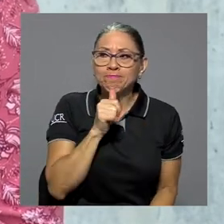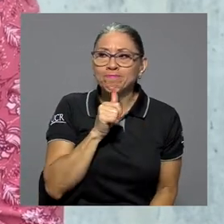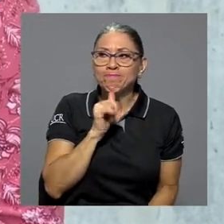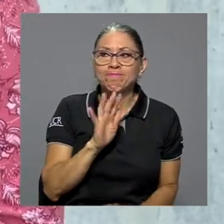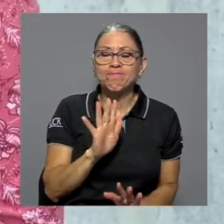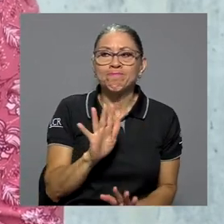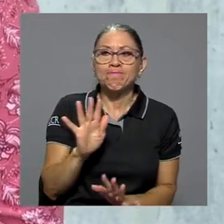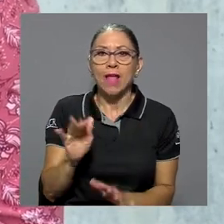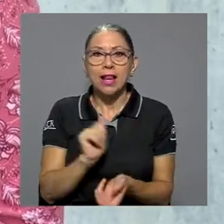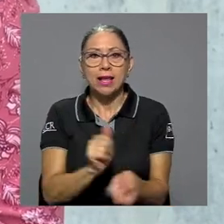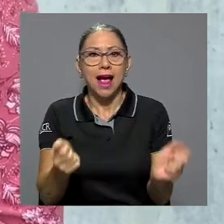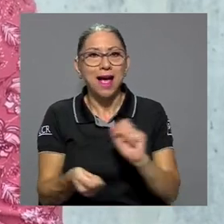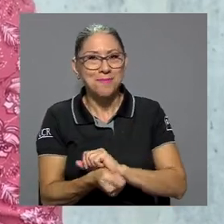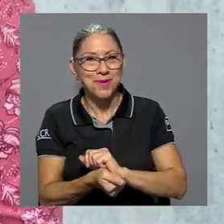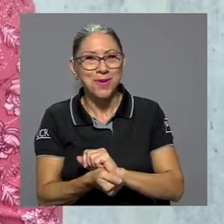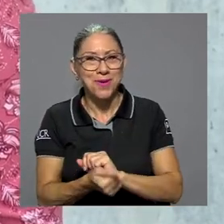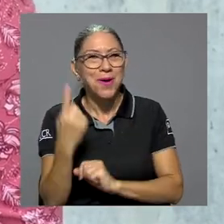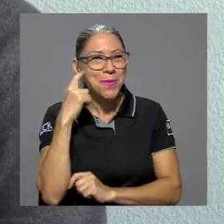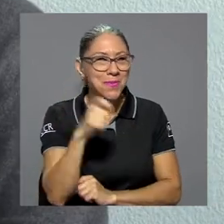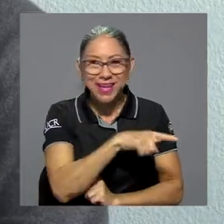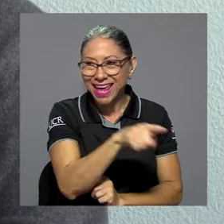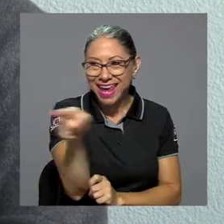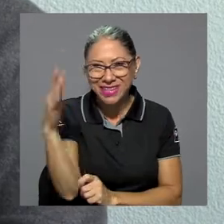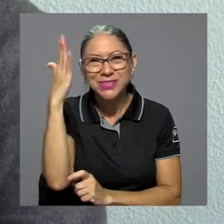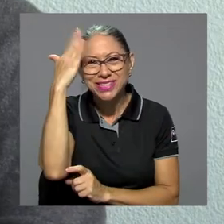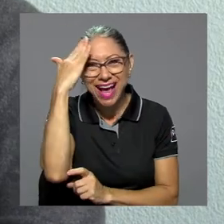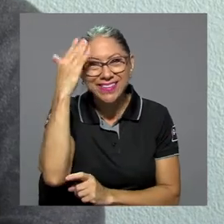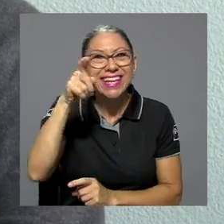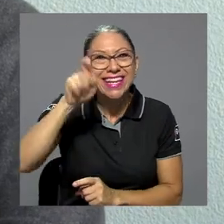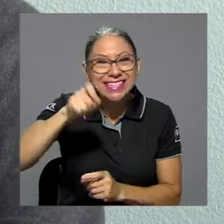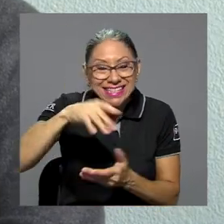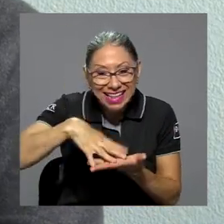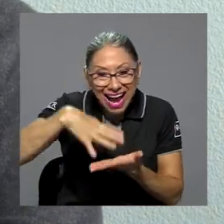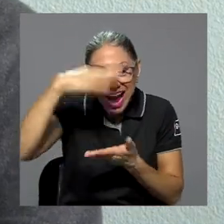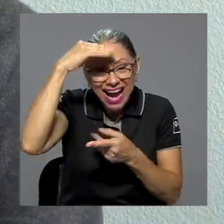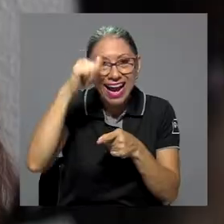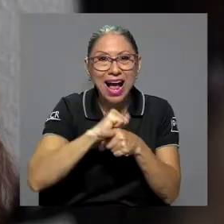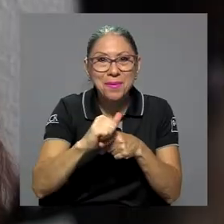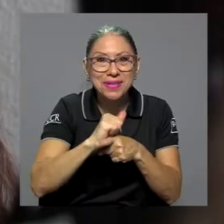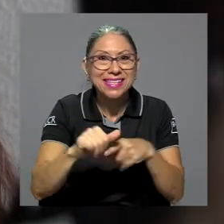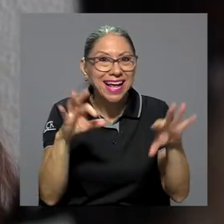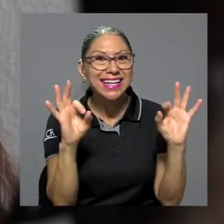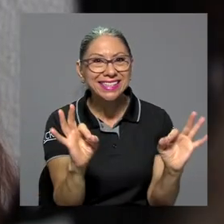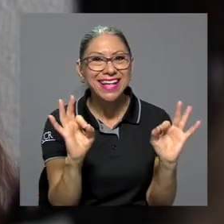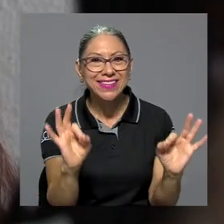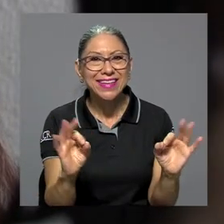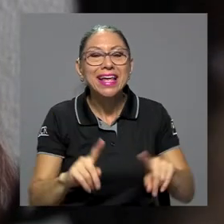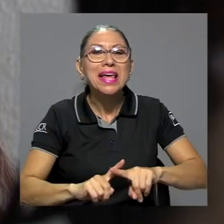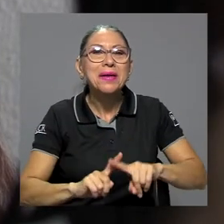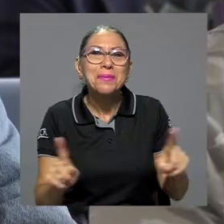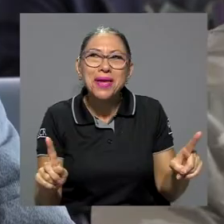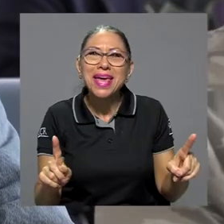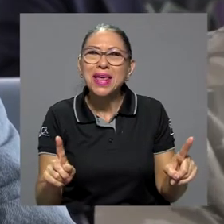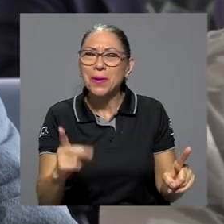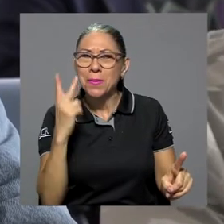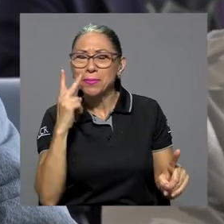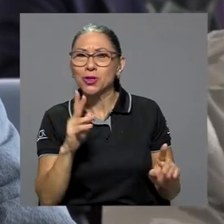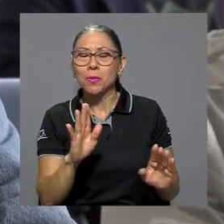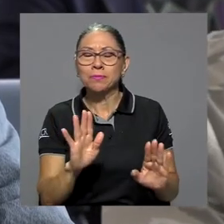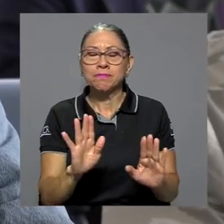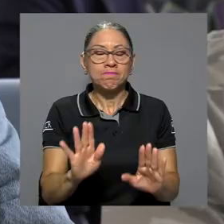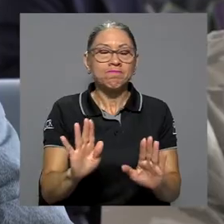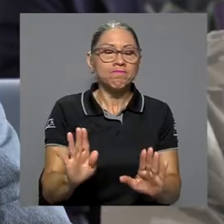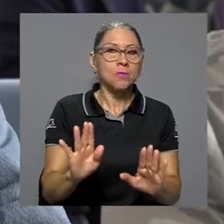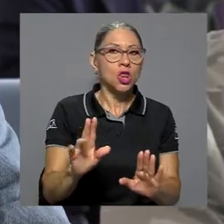cambio, en el sentido de que ellos saben que se necesitan capacitar y está bien, o sea, pero hay uno como, ¿esta